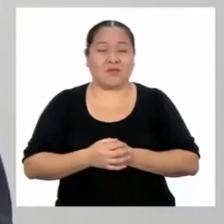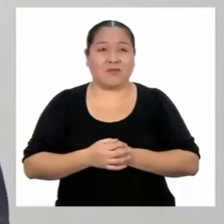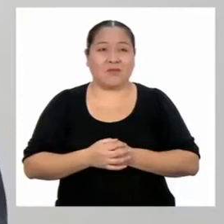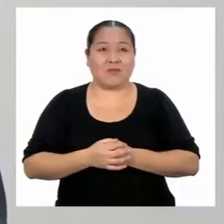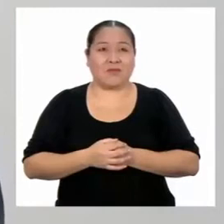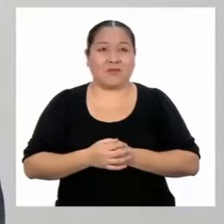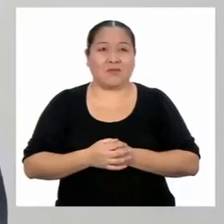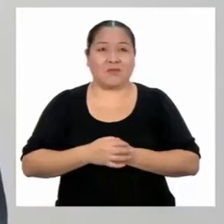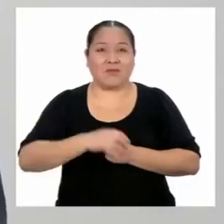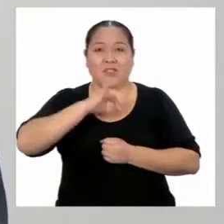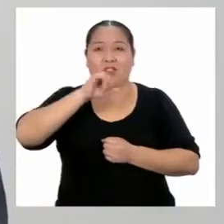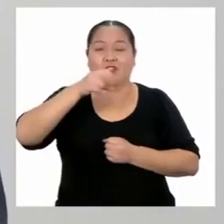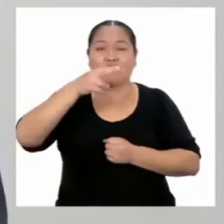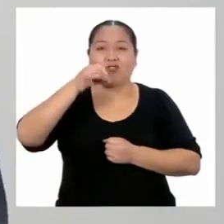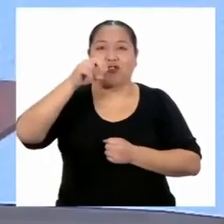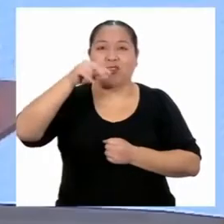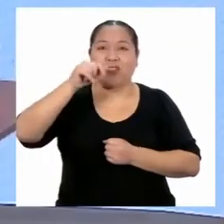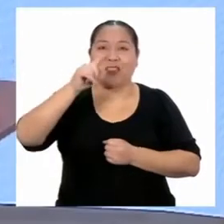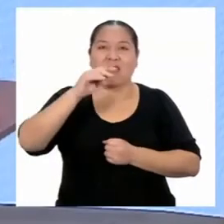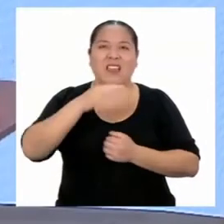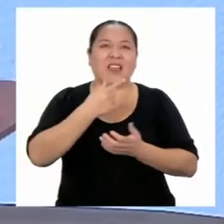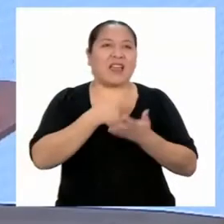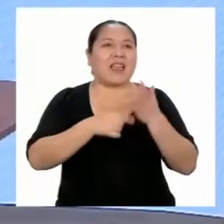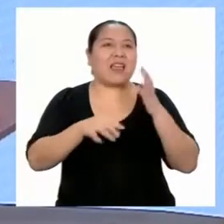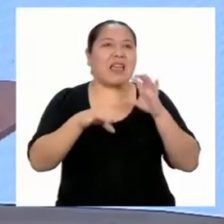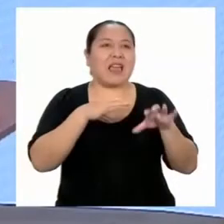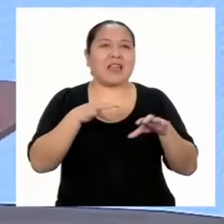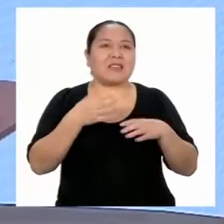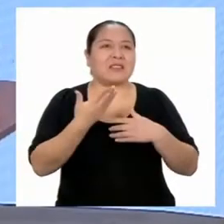Jonathan, ¿qué haces?